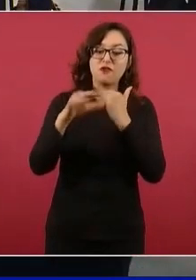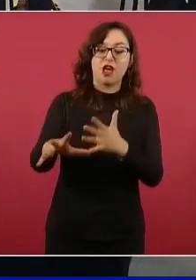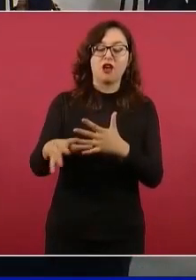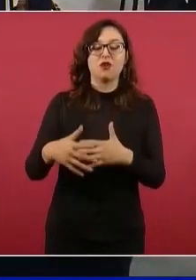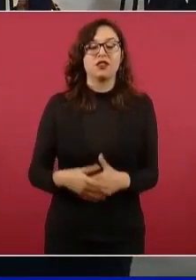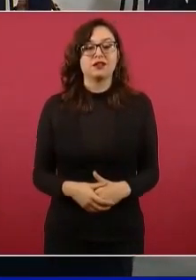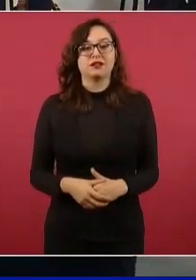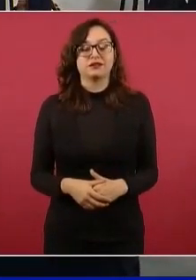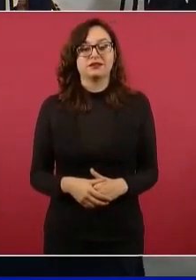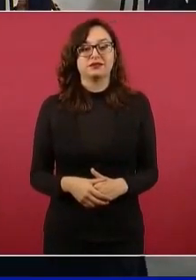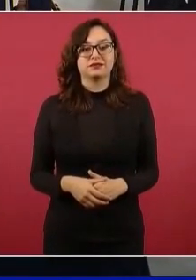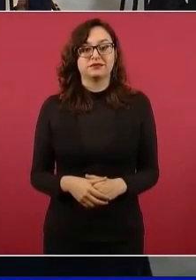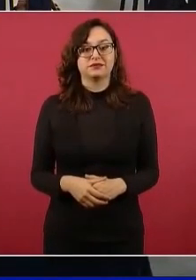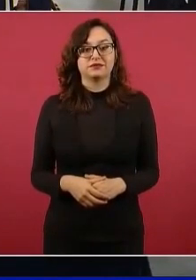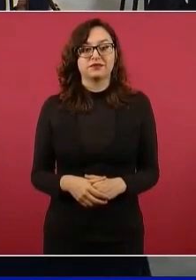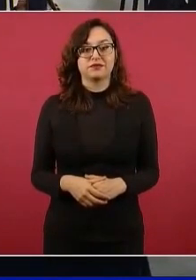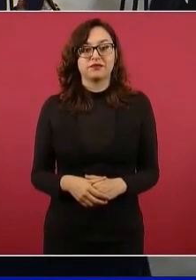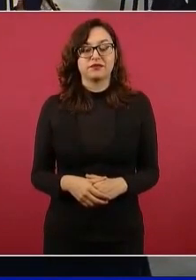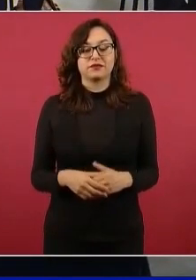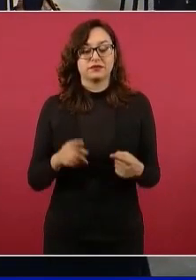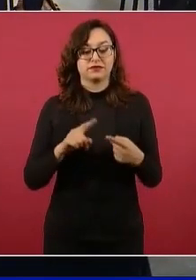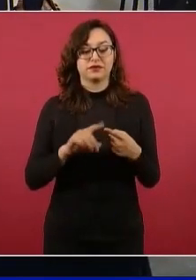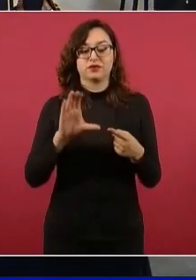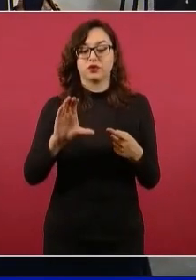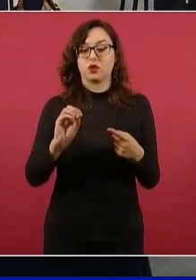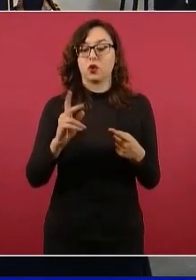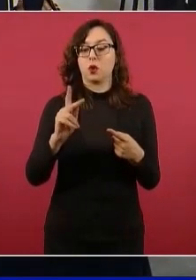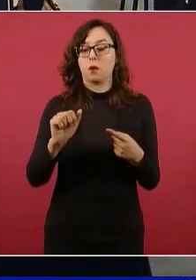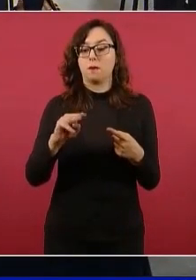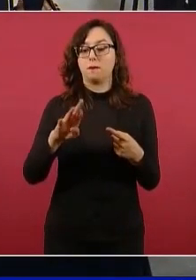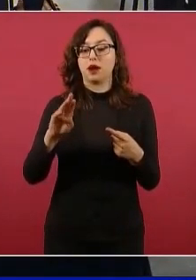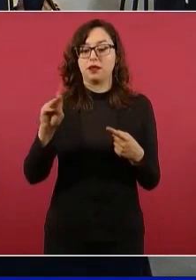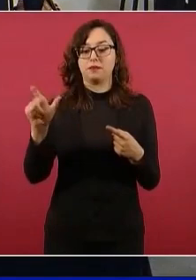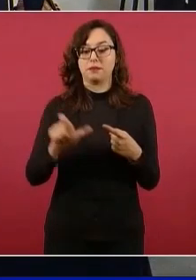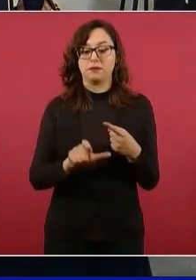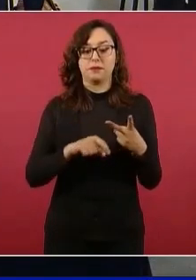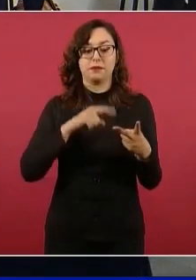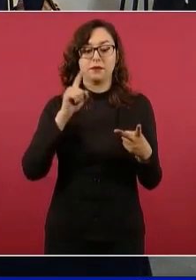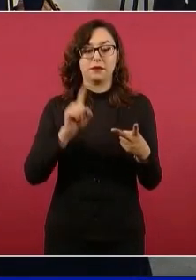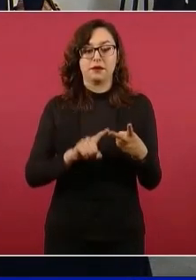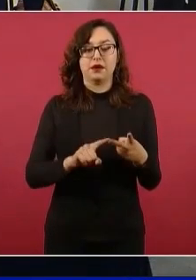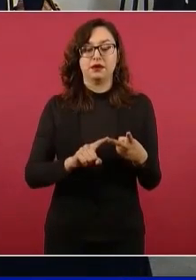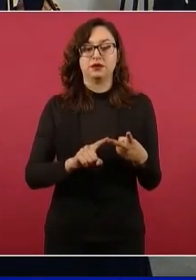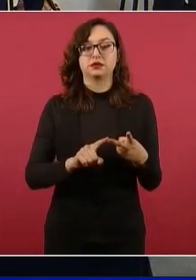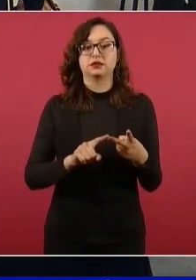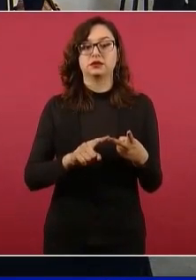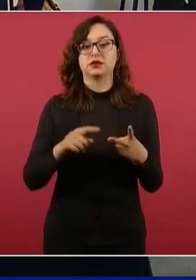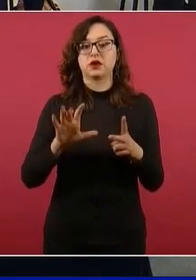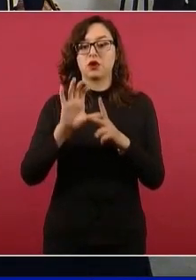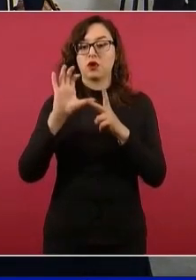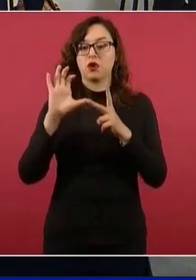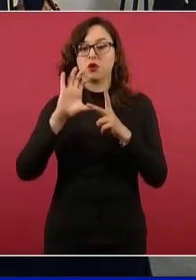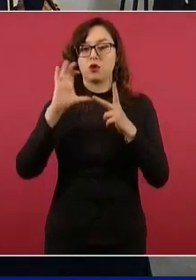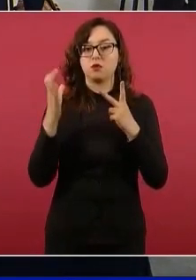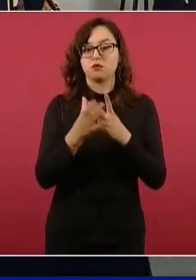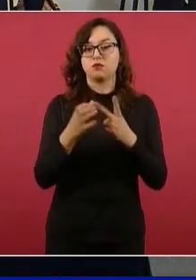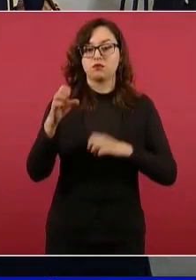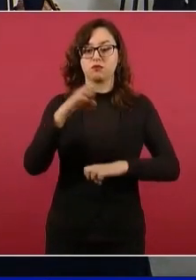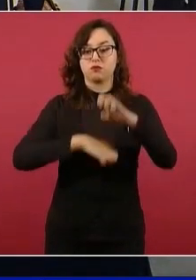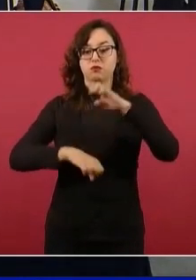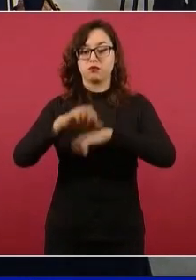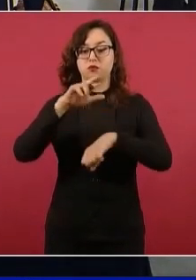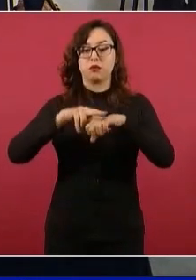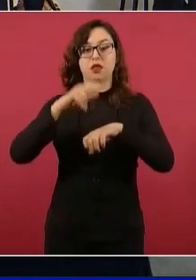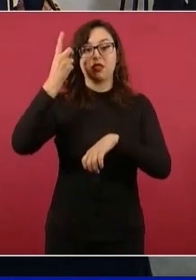Coparmex, Consejo Coordinador Empresarial, todos, los